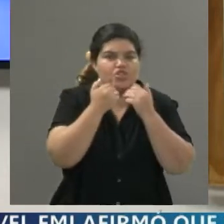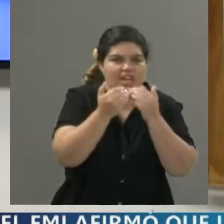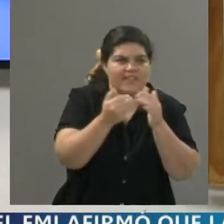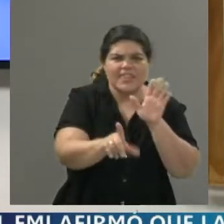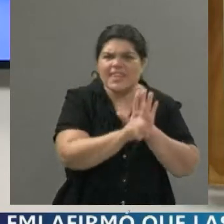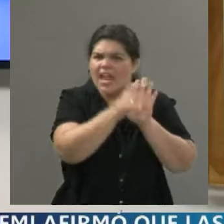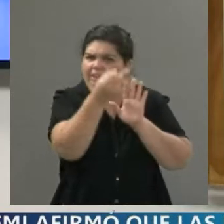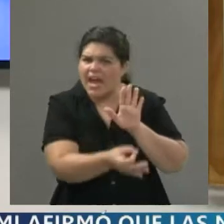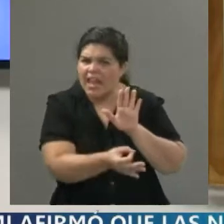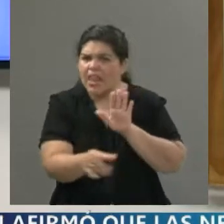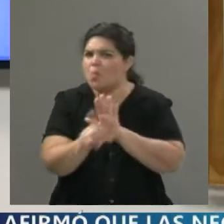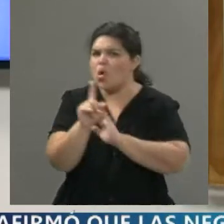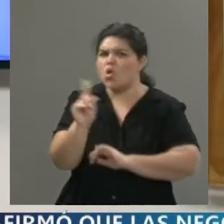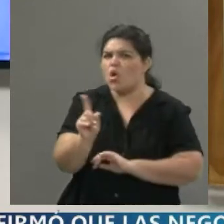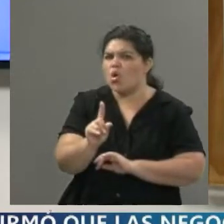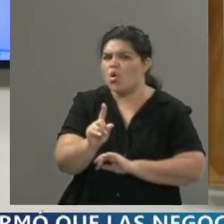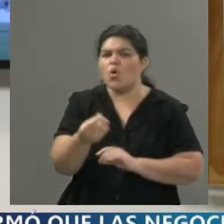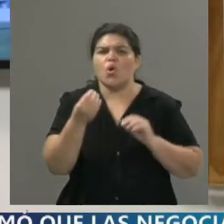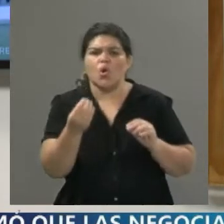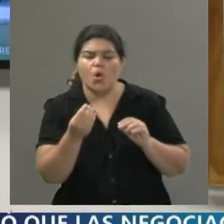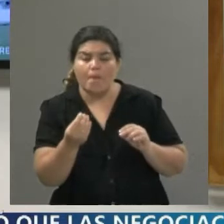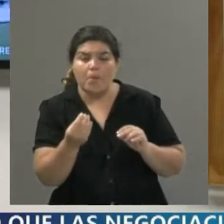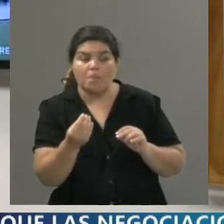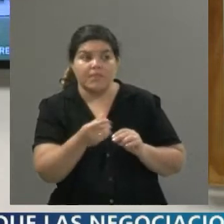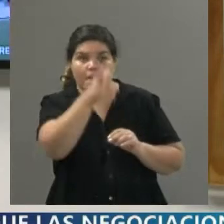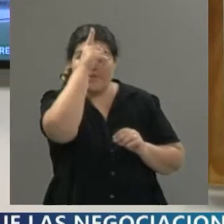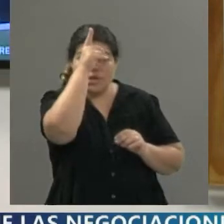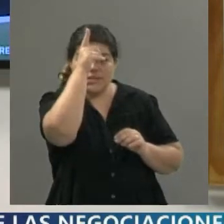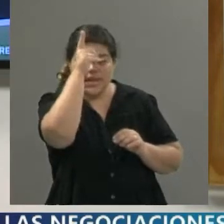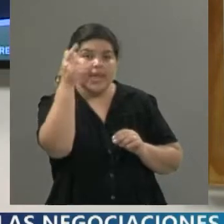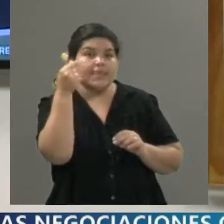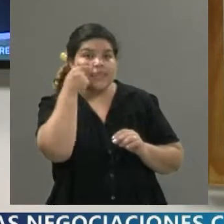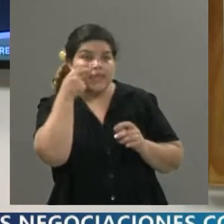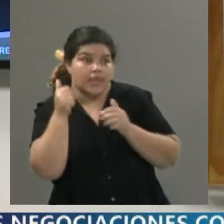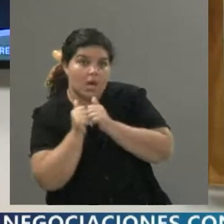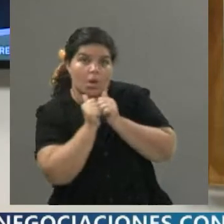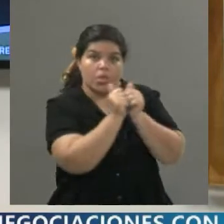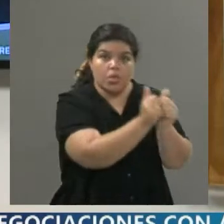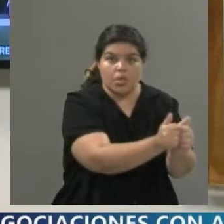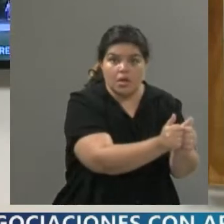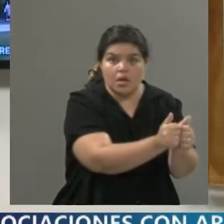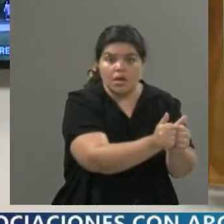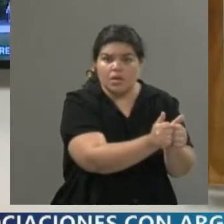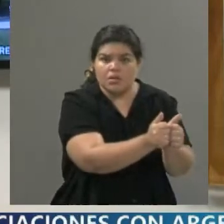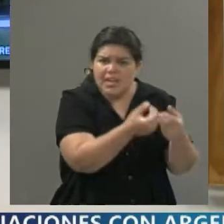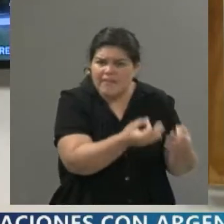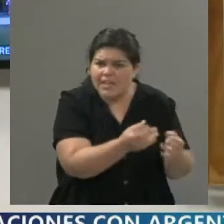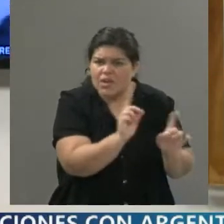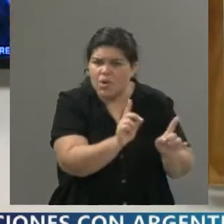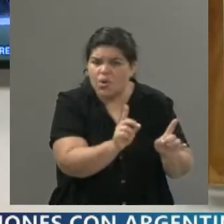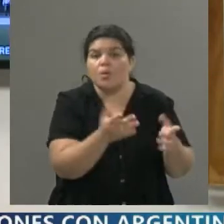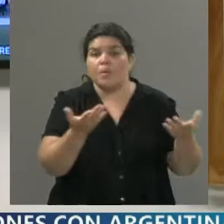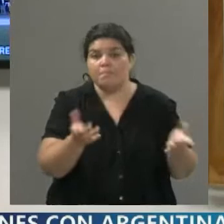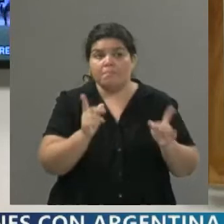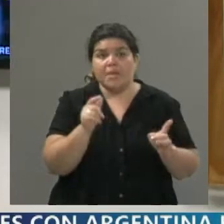legal o no. Y cuando uno se lleva a este allanamiento, vos literalmente fuiste detenido por esta fuerza policial más allá de las